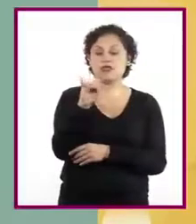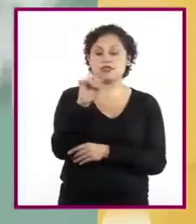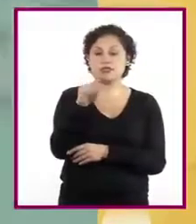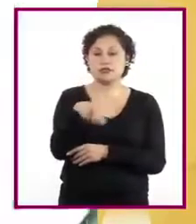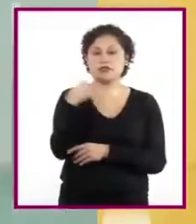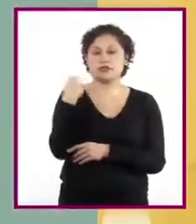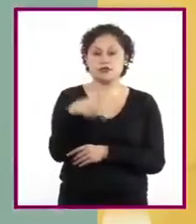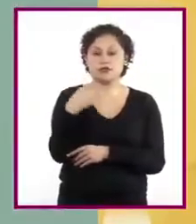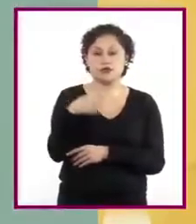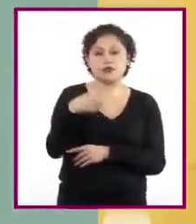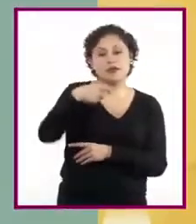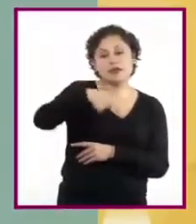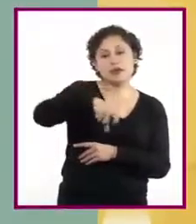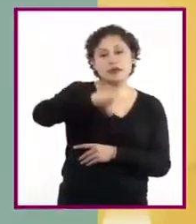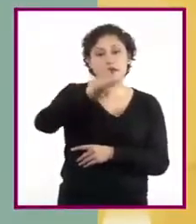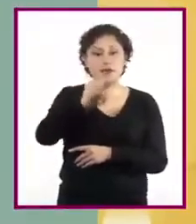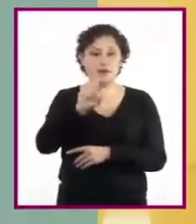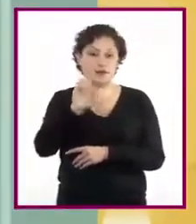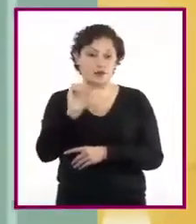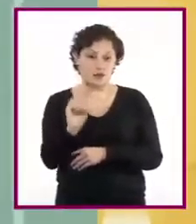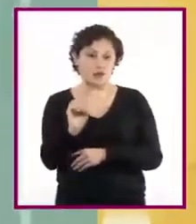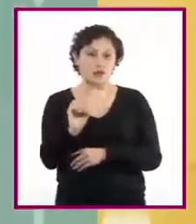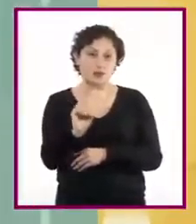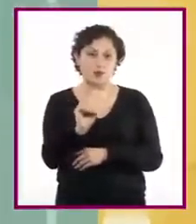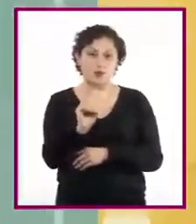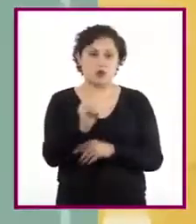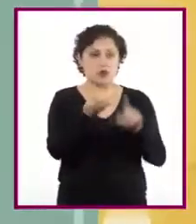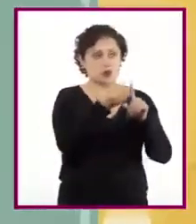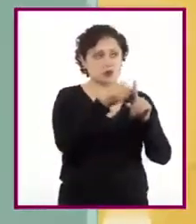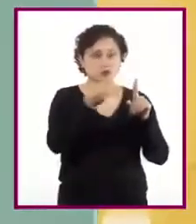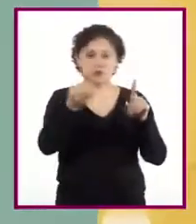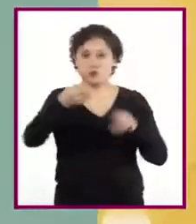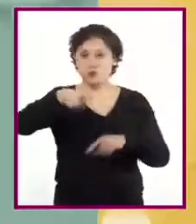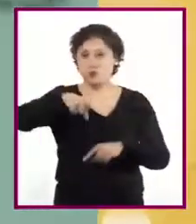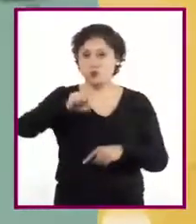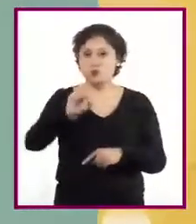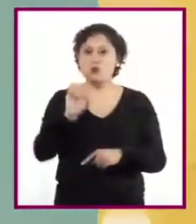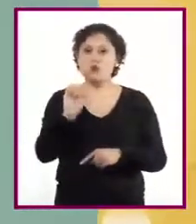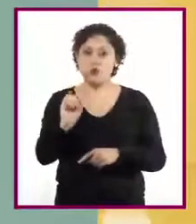q, o, se escribía al lado de una interrogación directa.